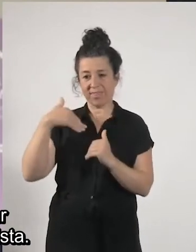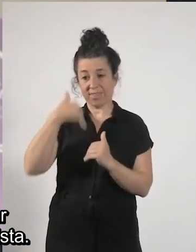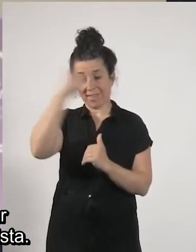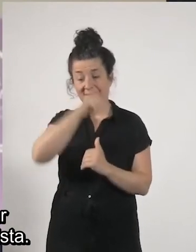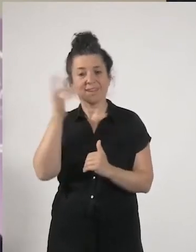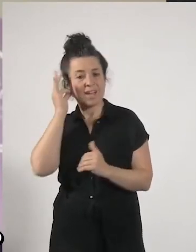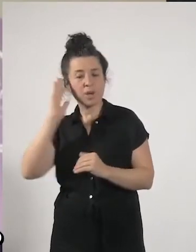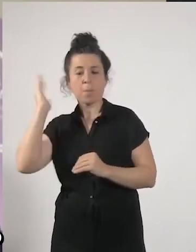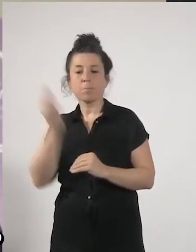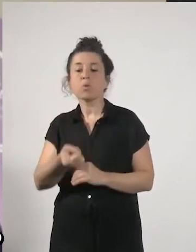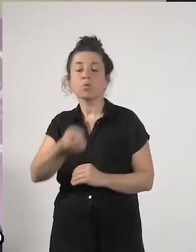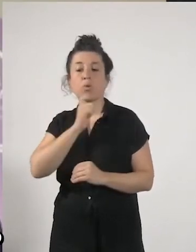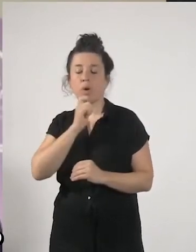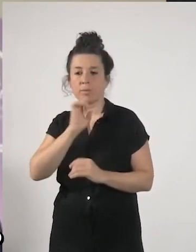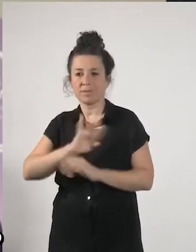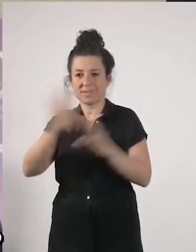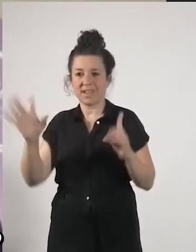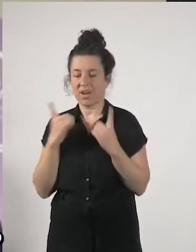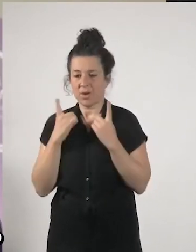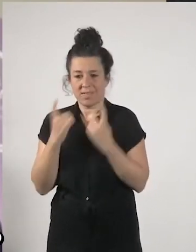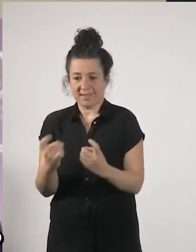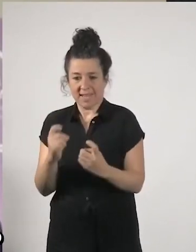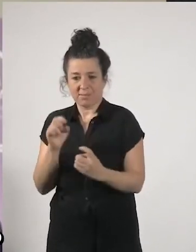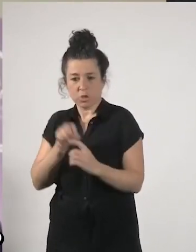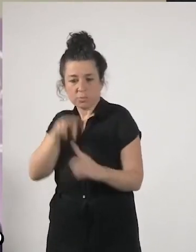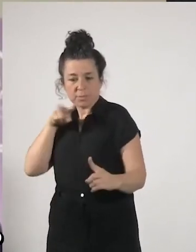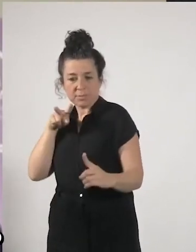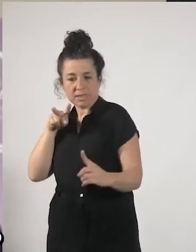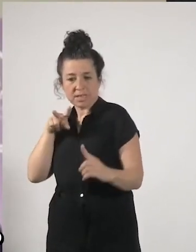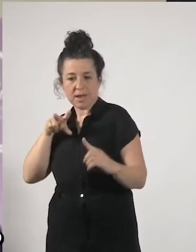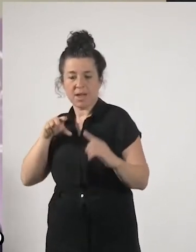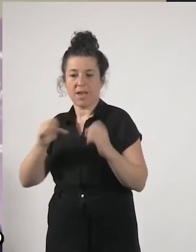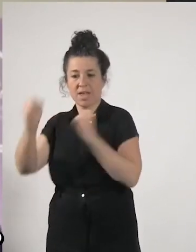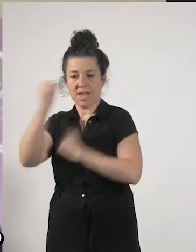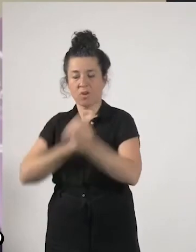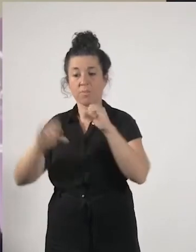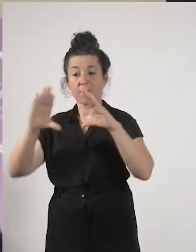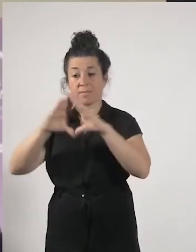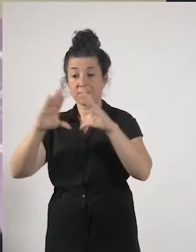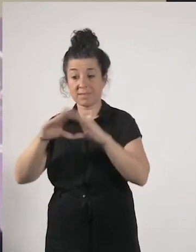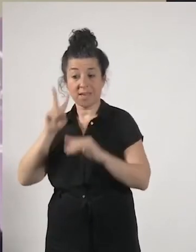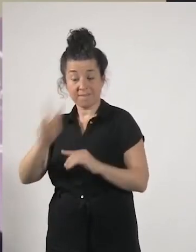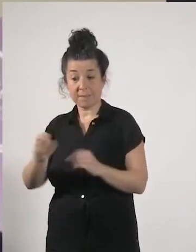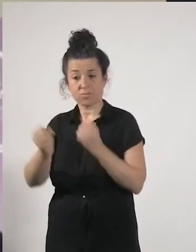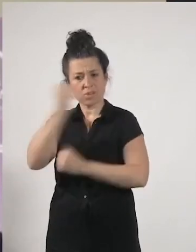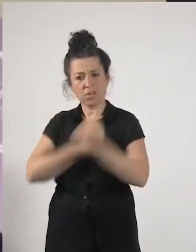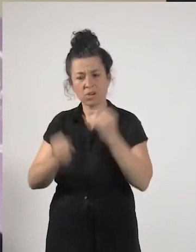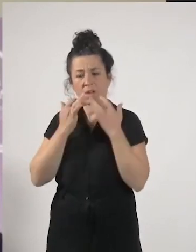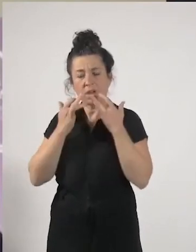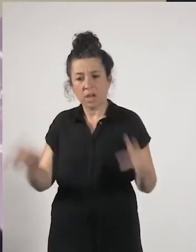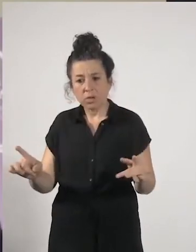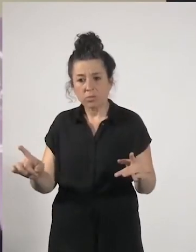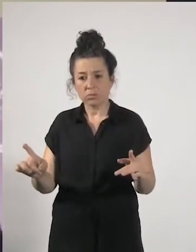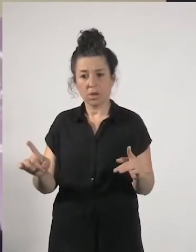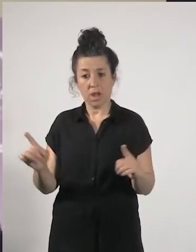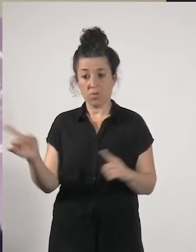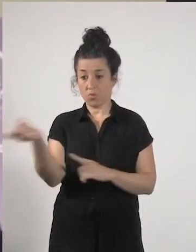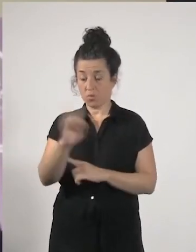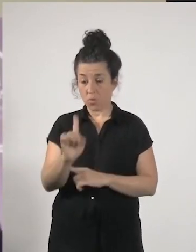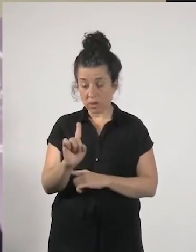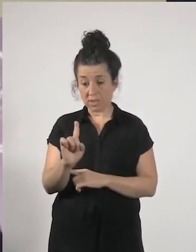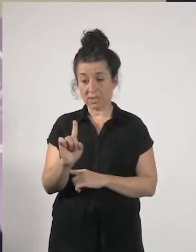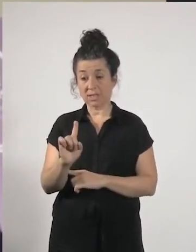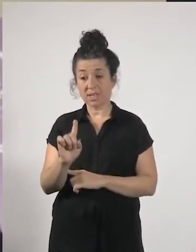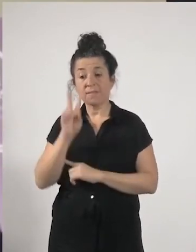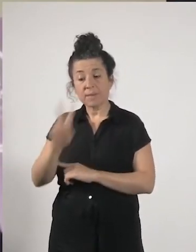feminista hemos visto como la economía no es neutra en cuanto al género y como la economía feminista lleva a cabo un